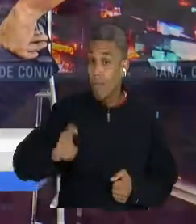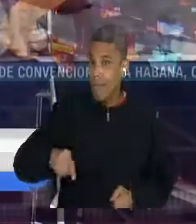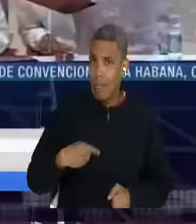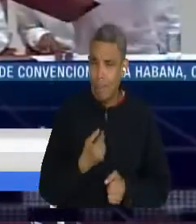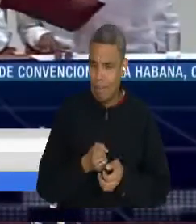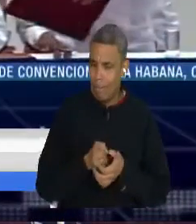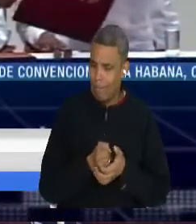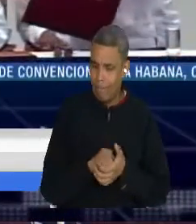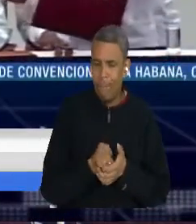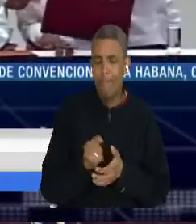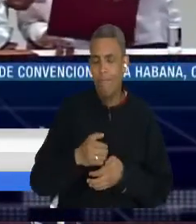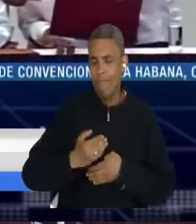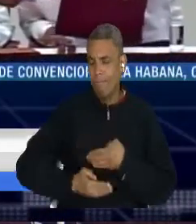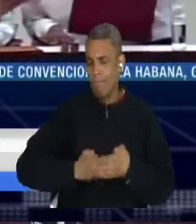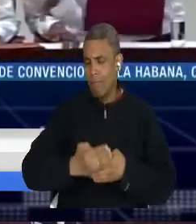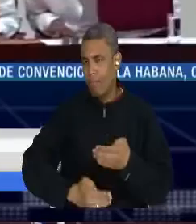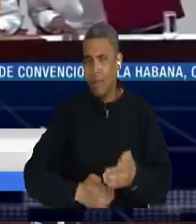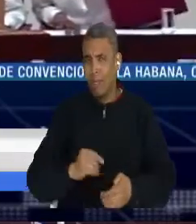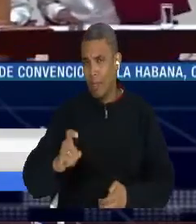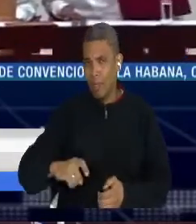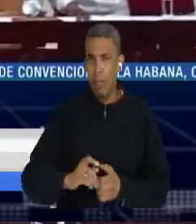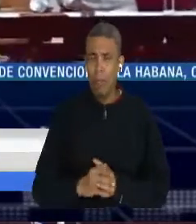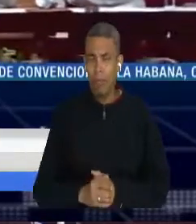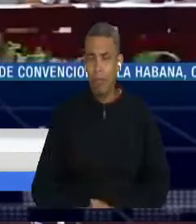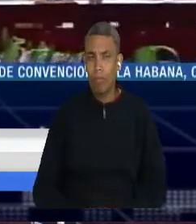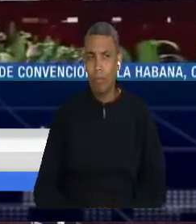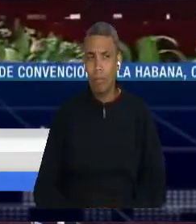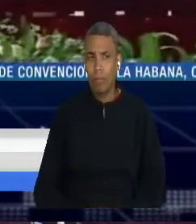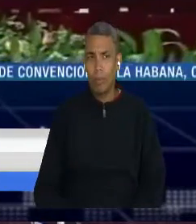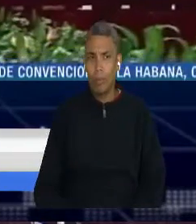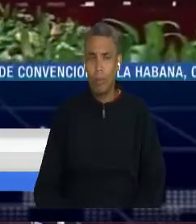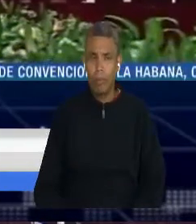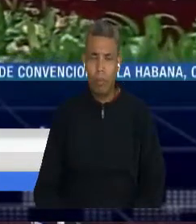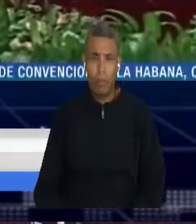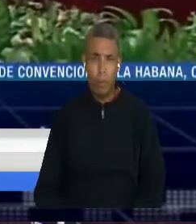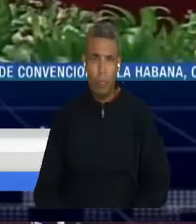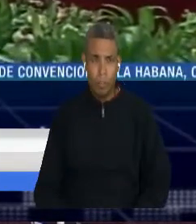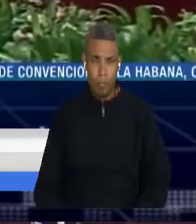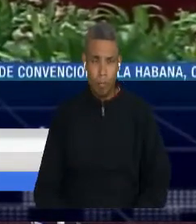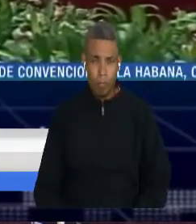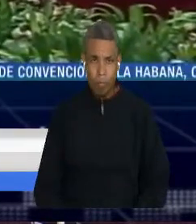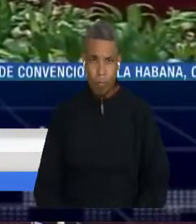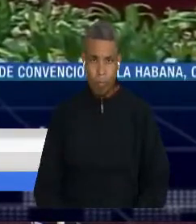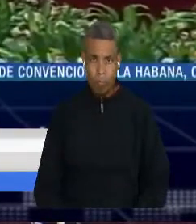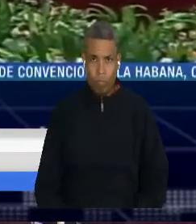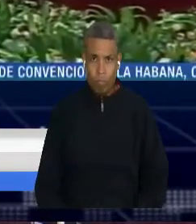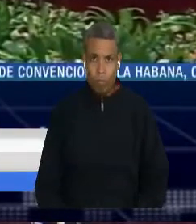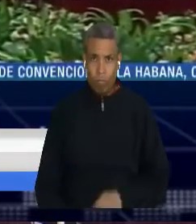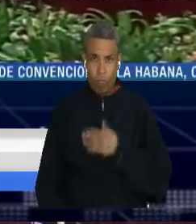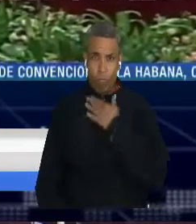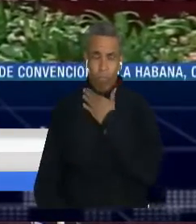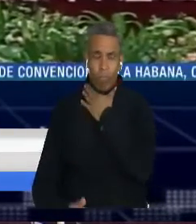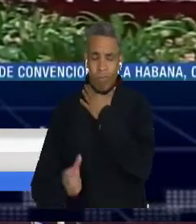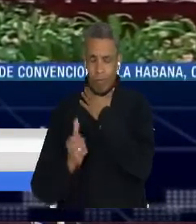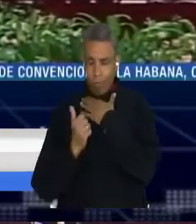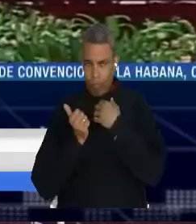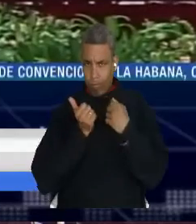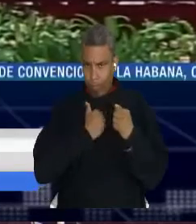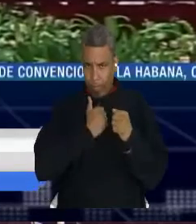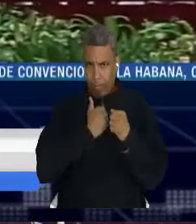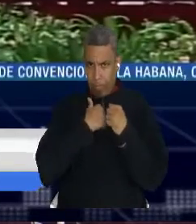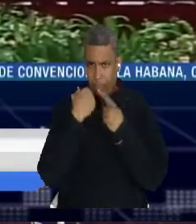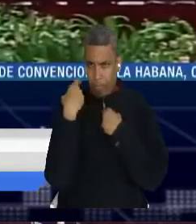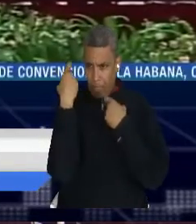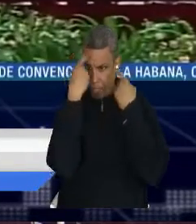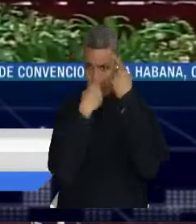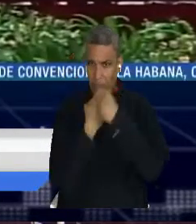venido sucediendo últimamente. Y que, de modo personal, casi un análisis muy objetivo,